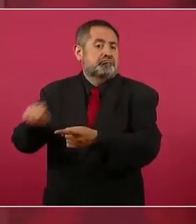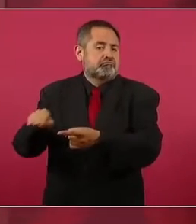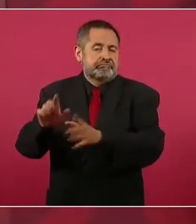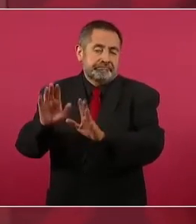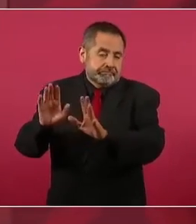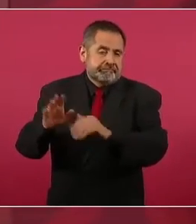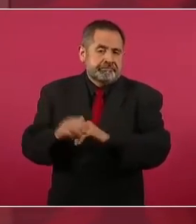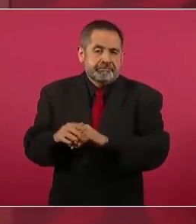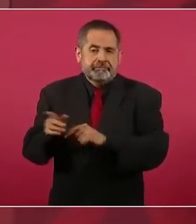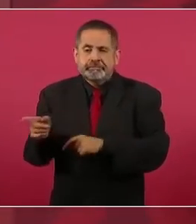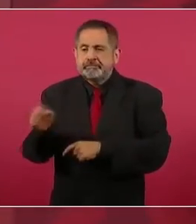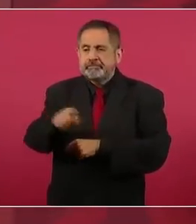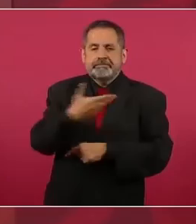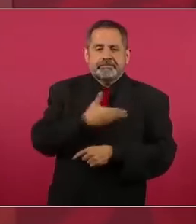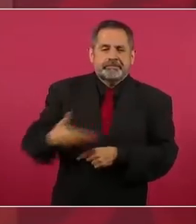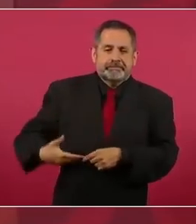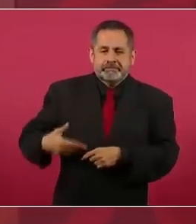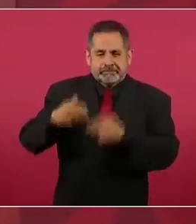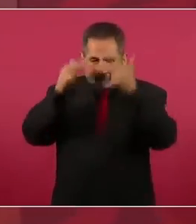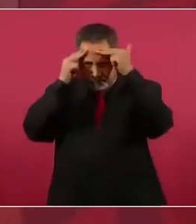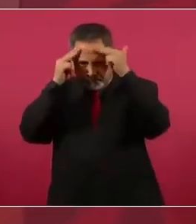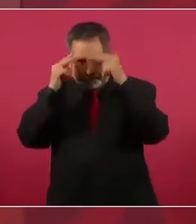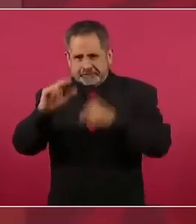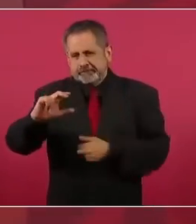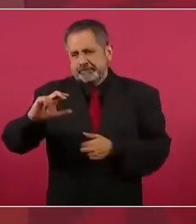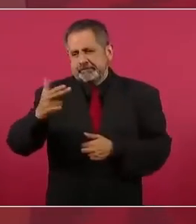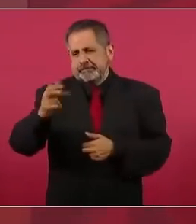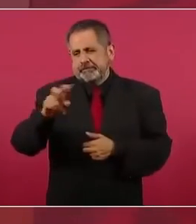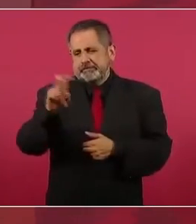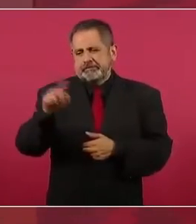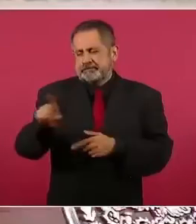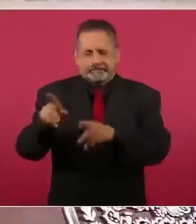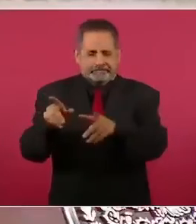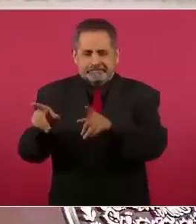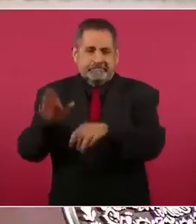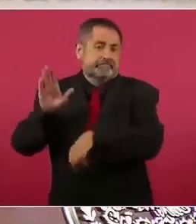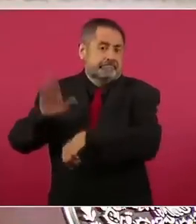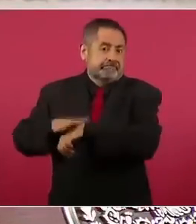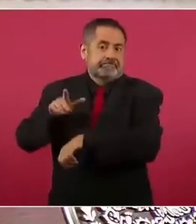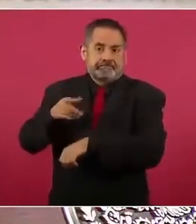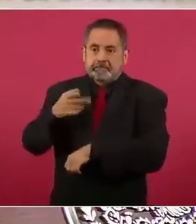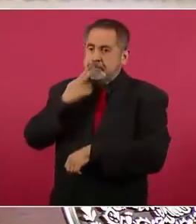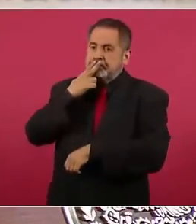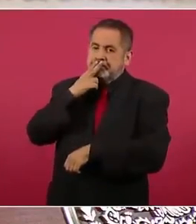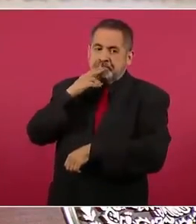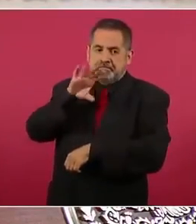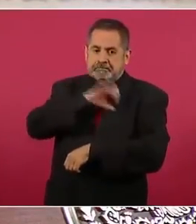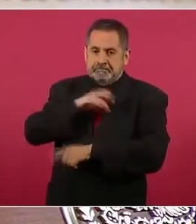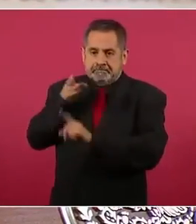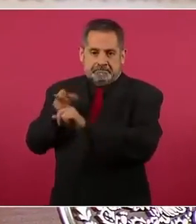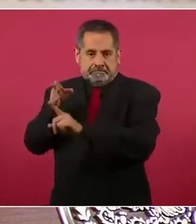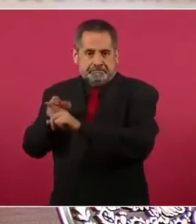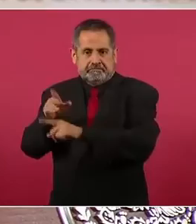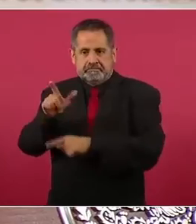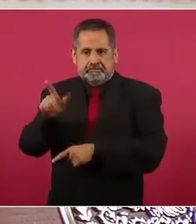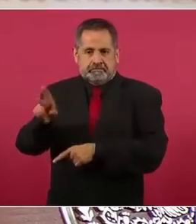que el presidente Chávez. Estoy hablando por la ultra,